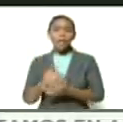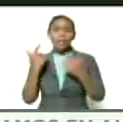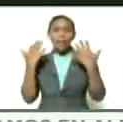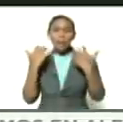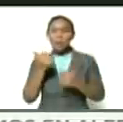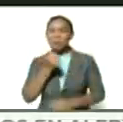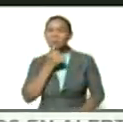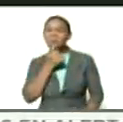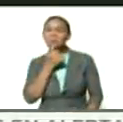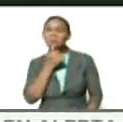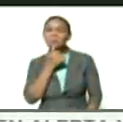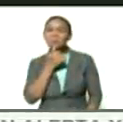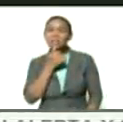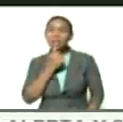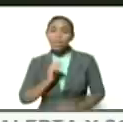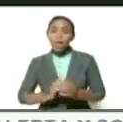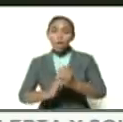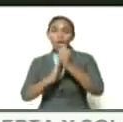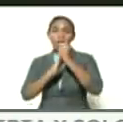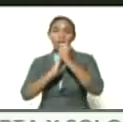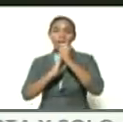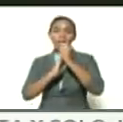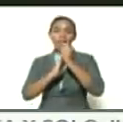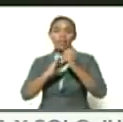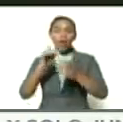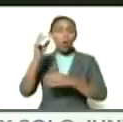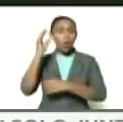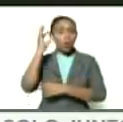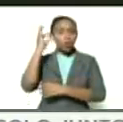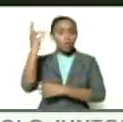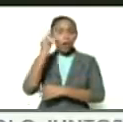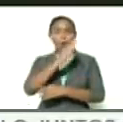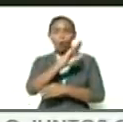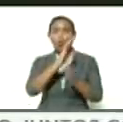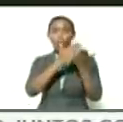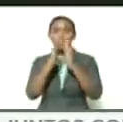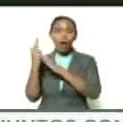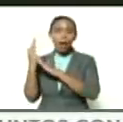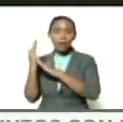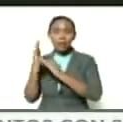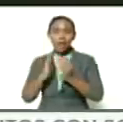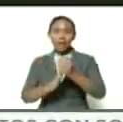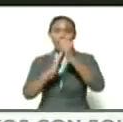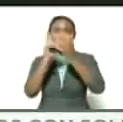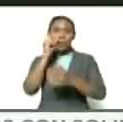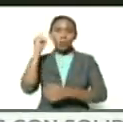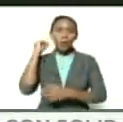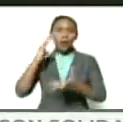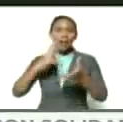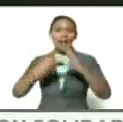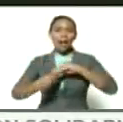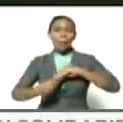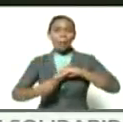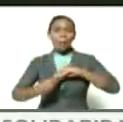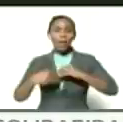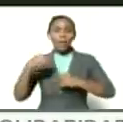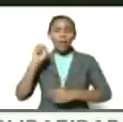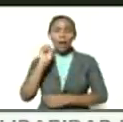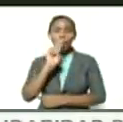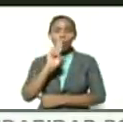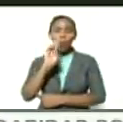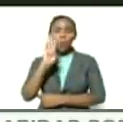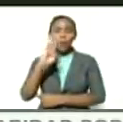quien de los líderes de los consejos comunales de las lideresas de los CLAP de las VCH